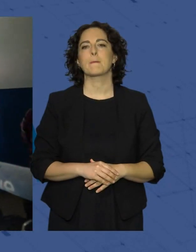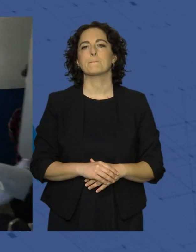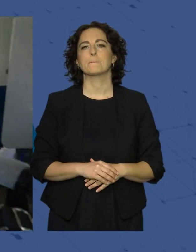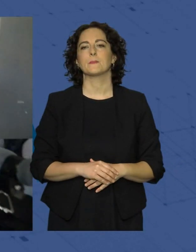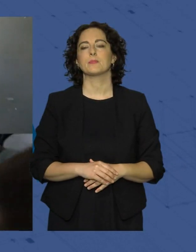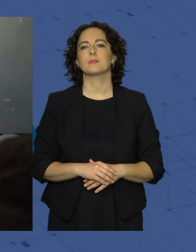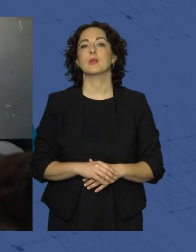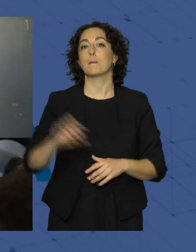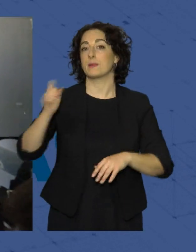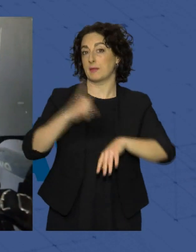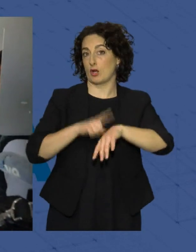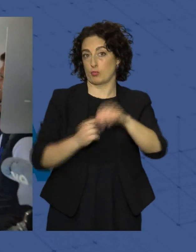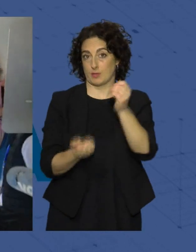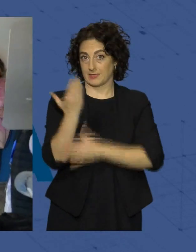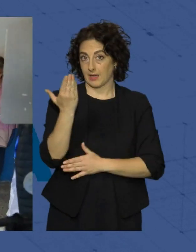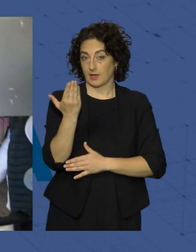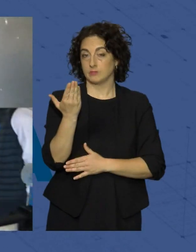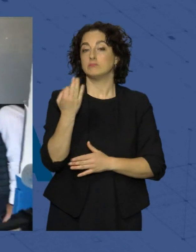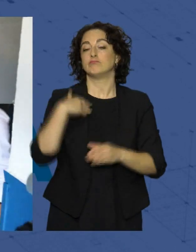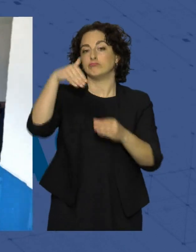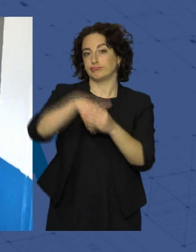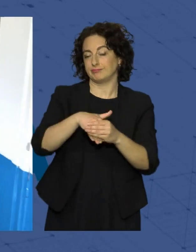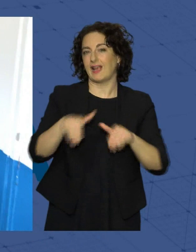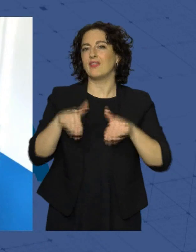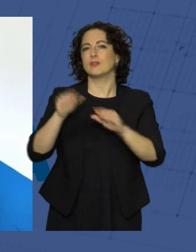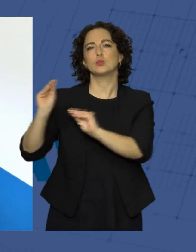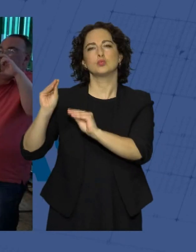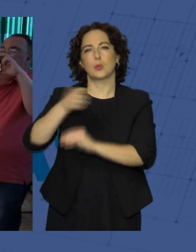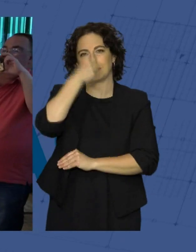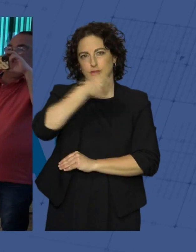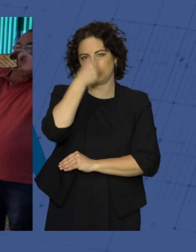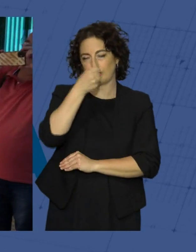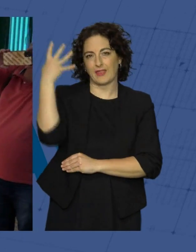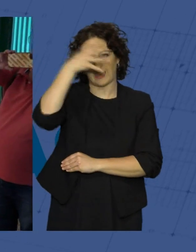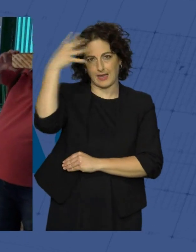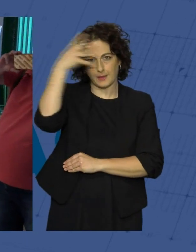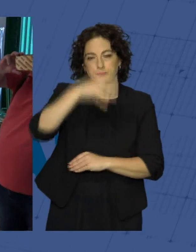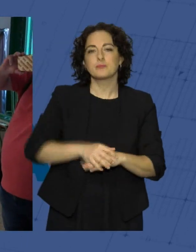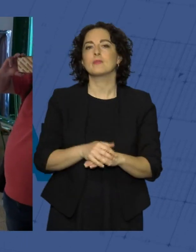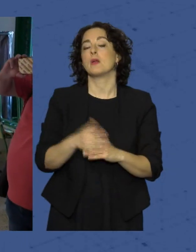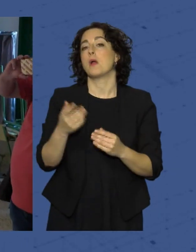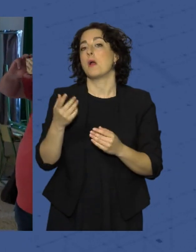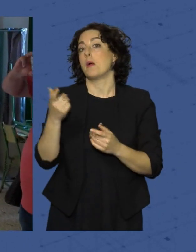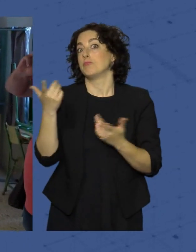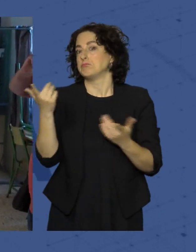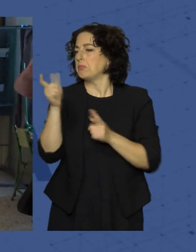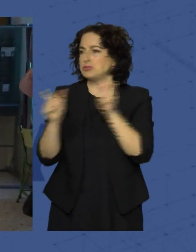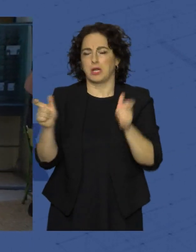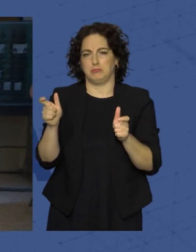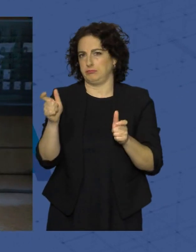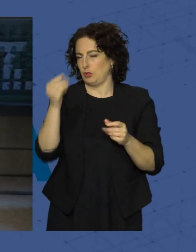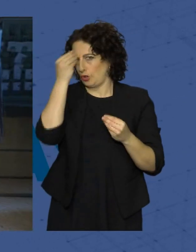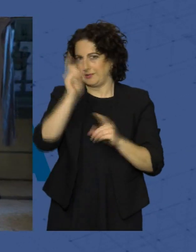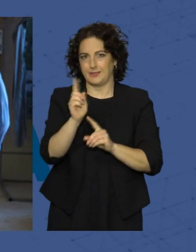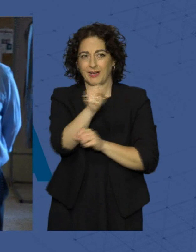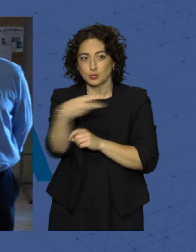A primera hora de la mañana, cuando votaba la candidata del PSOE a Alcaldía de Almería, Adriana Valverde, pocos hubieran vaticinado el resultado de una